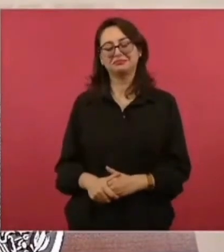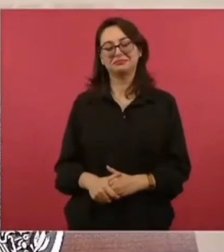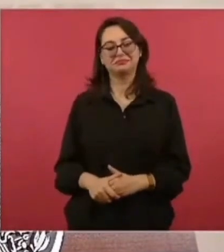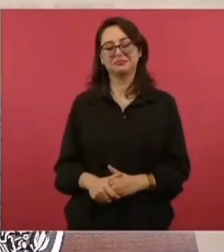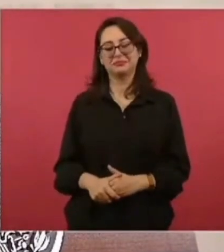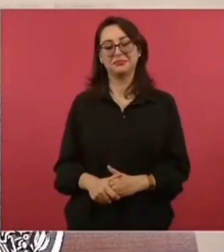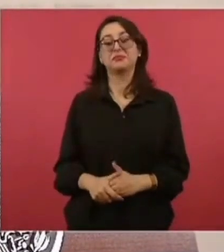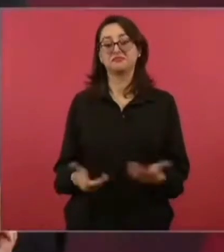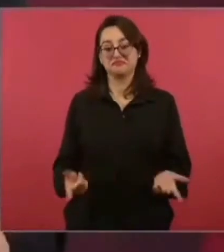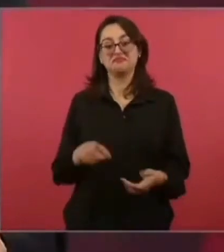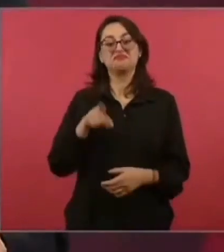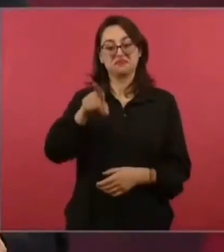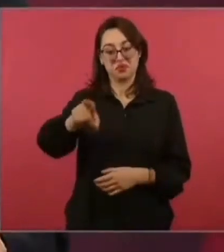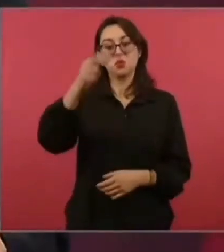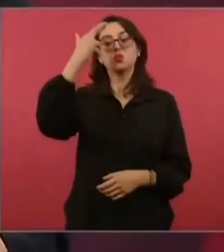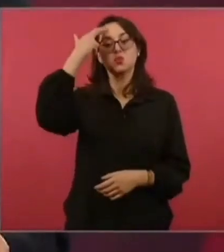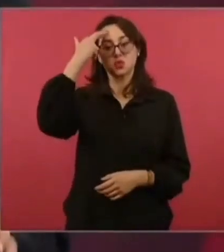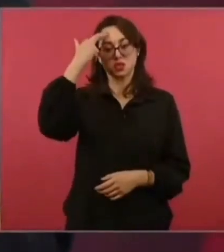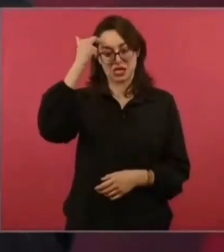porque tienes razón.